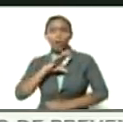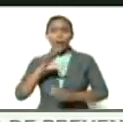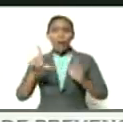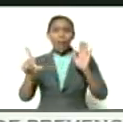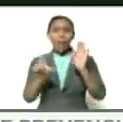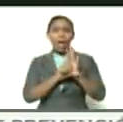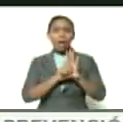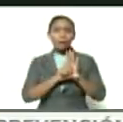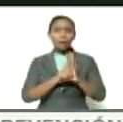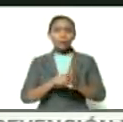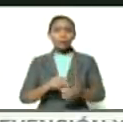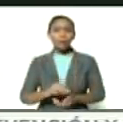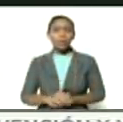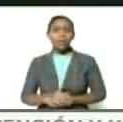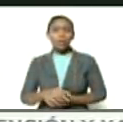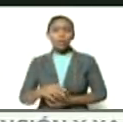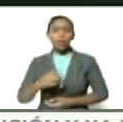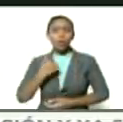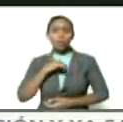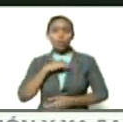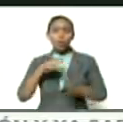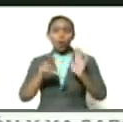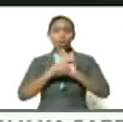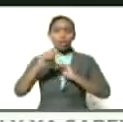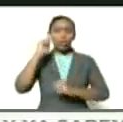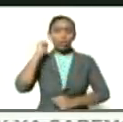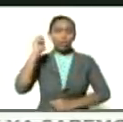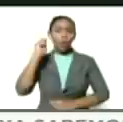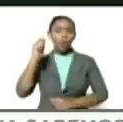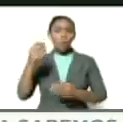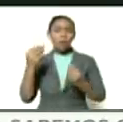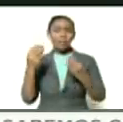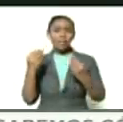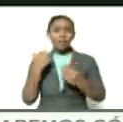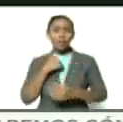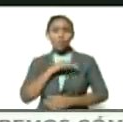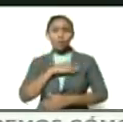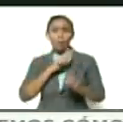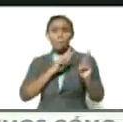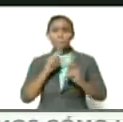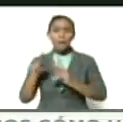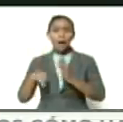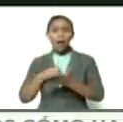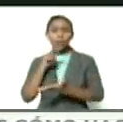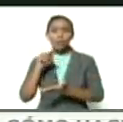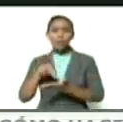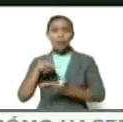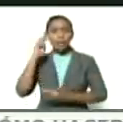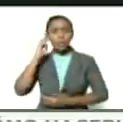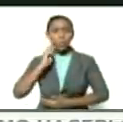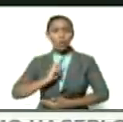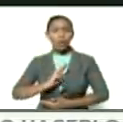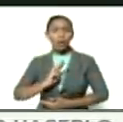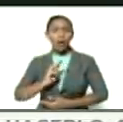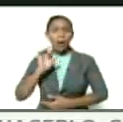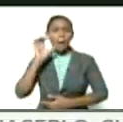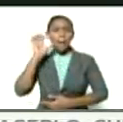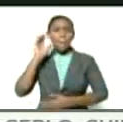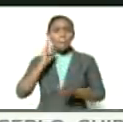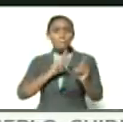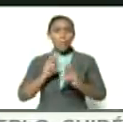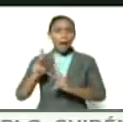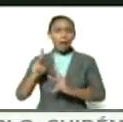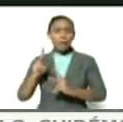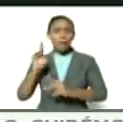somos constitucionalistas nuestro plan nacional Simón Bolívar el plan de la patria 2025